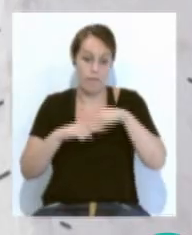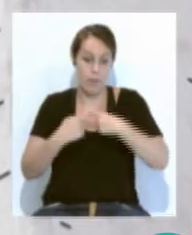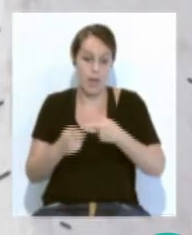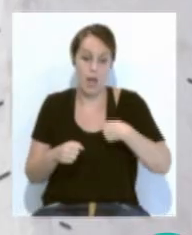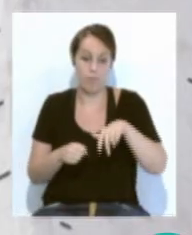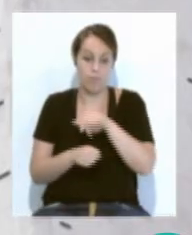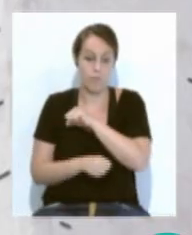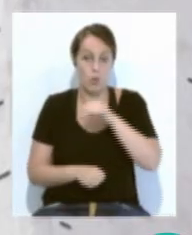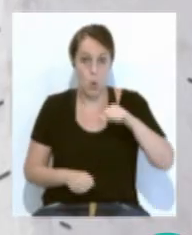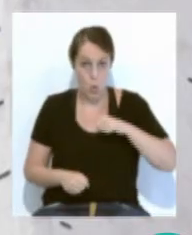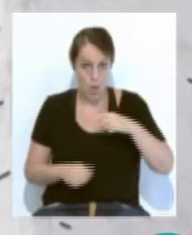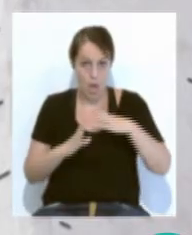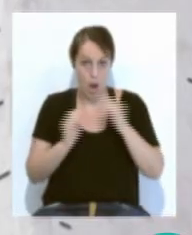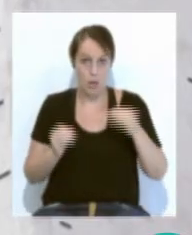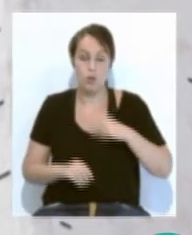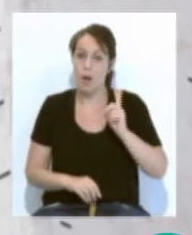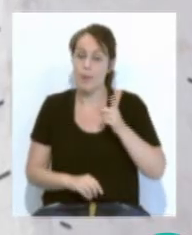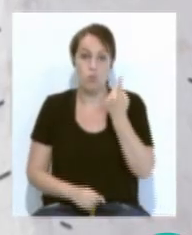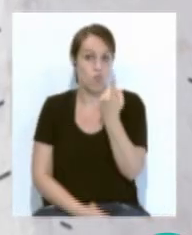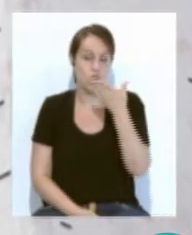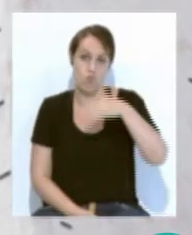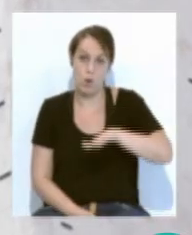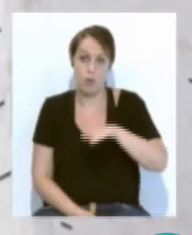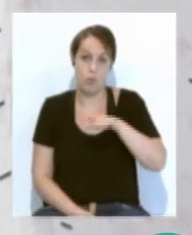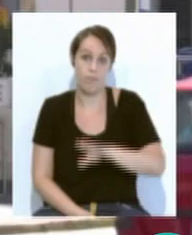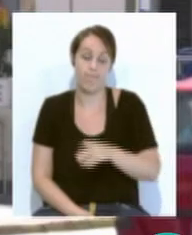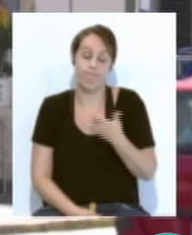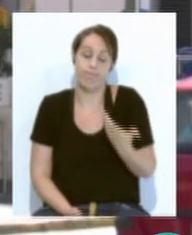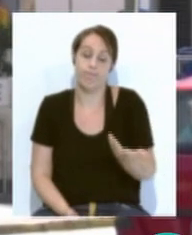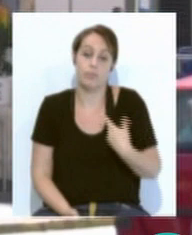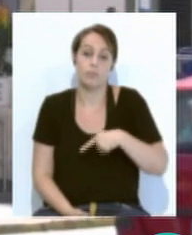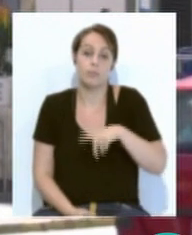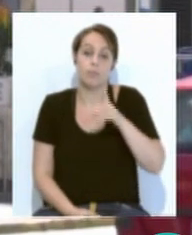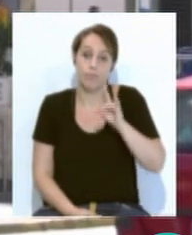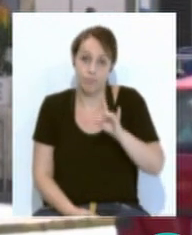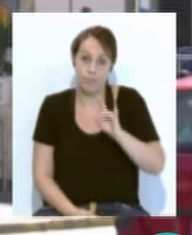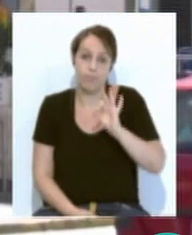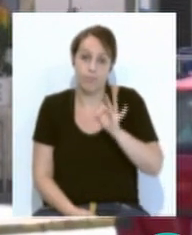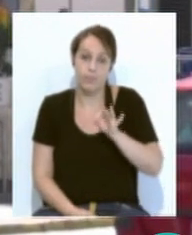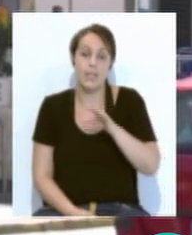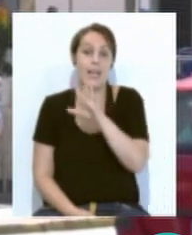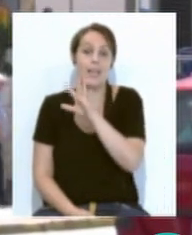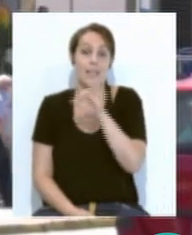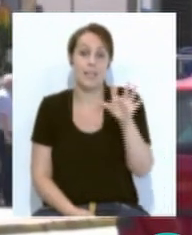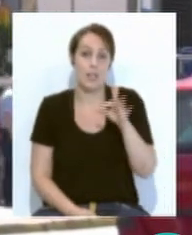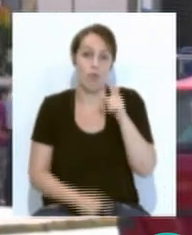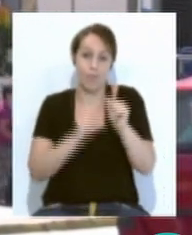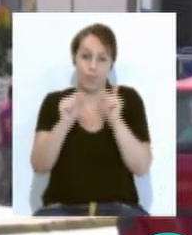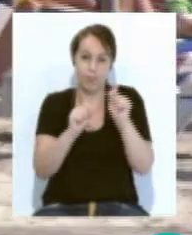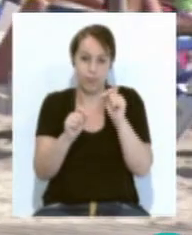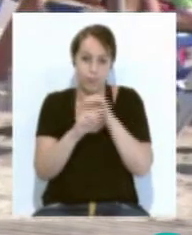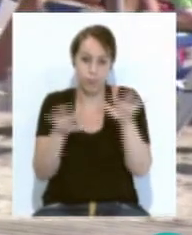autónoma solo se lamenta un fallecimiento. Eso sí, se vuelven a superar los 500 contagios